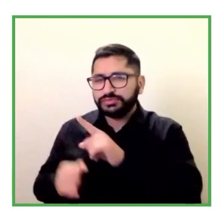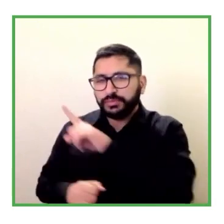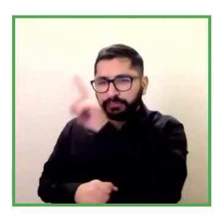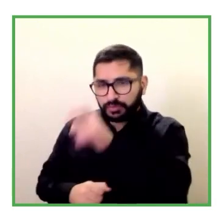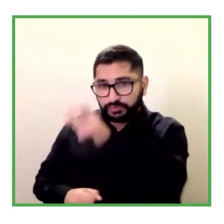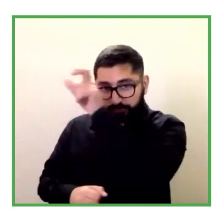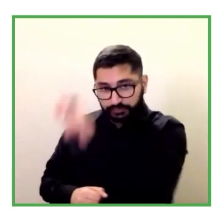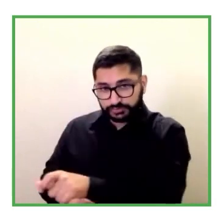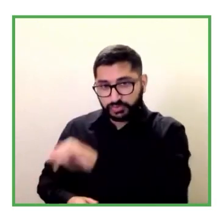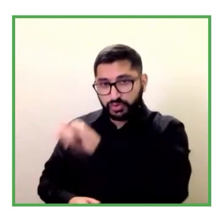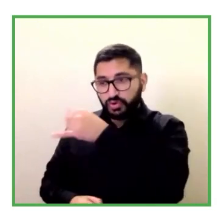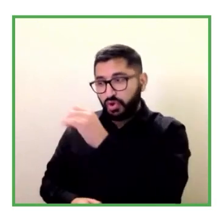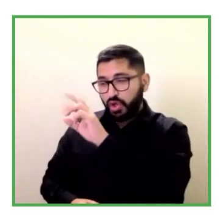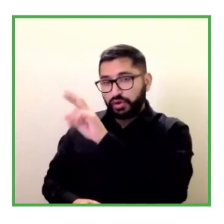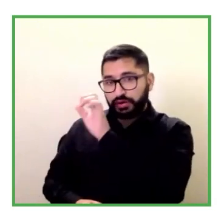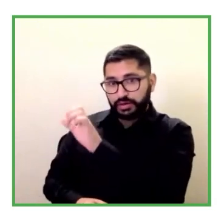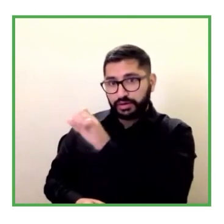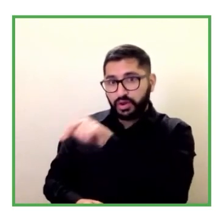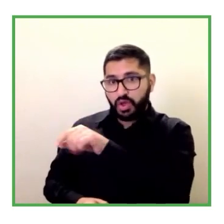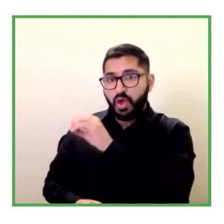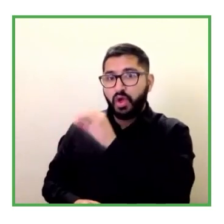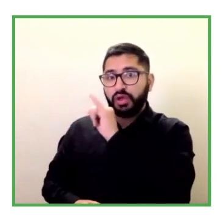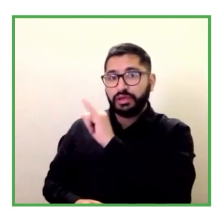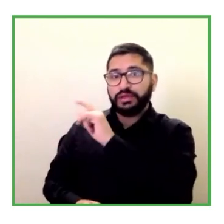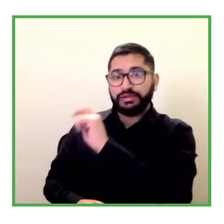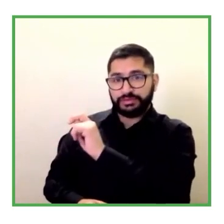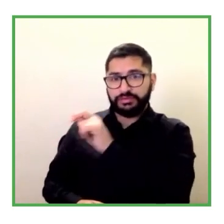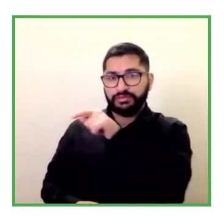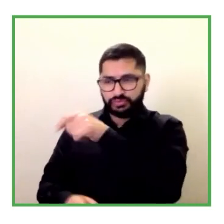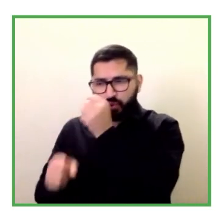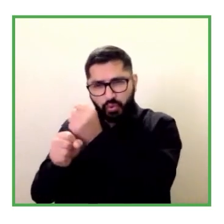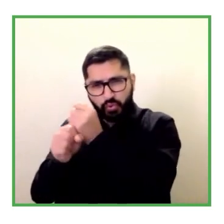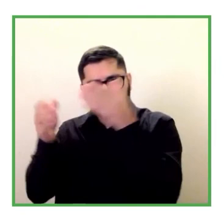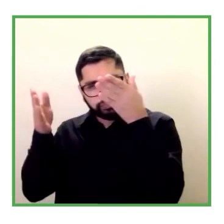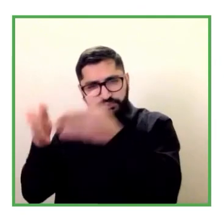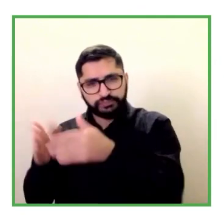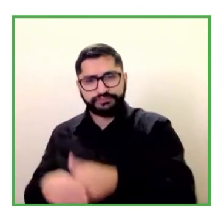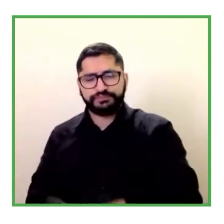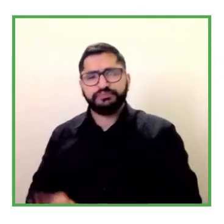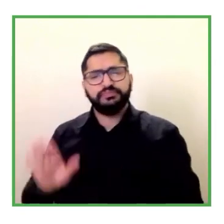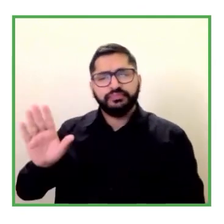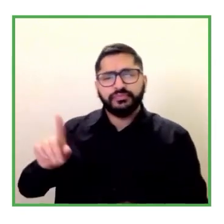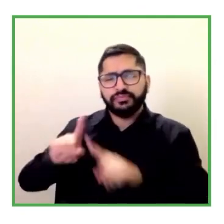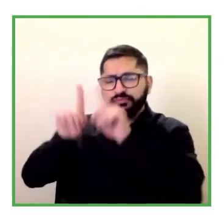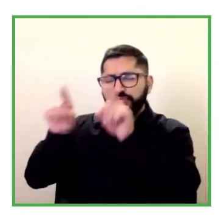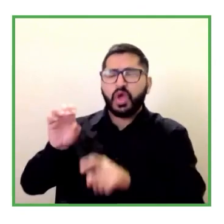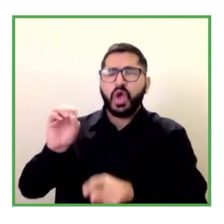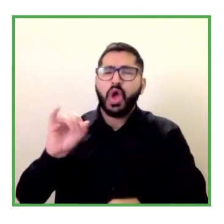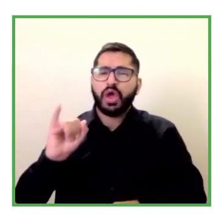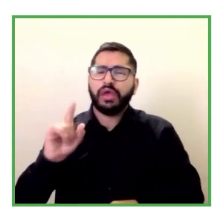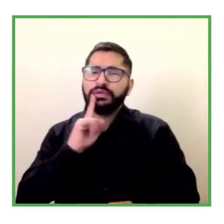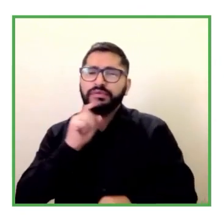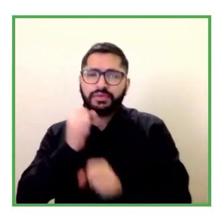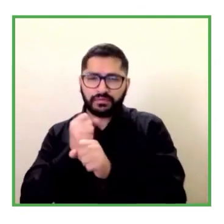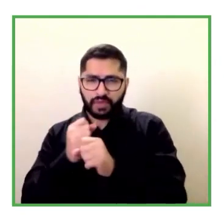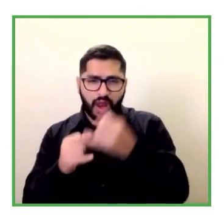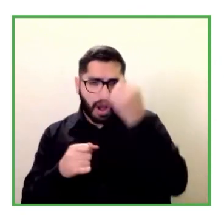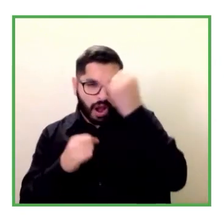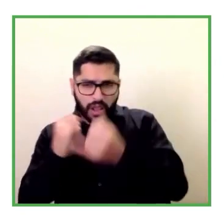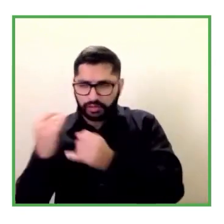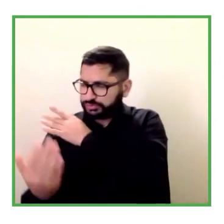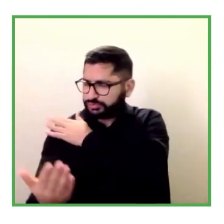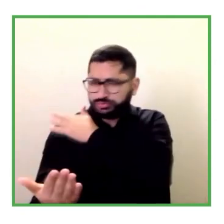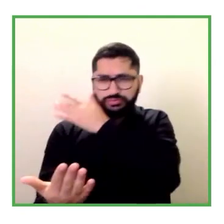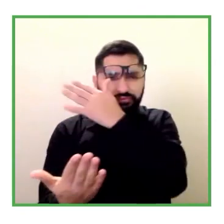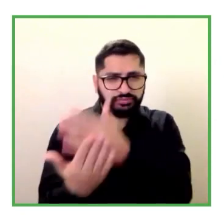los últimos tiempos sobre el futuro del empleo el futuro del trabajo también para las personas con discapacidad y si ahora sabes si nos puedes comentar